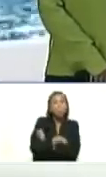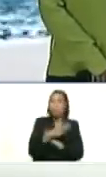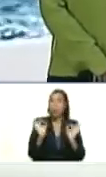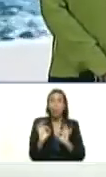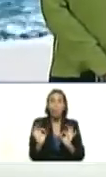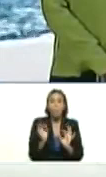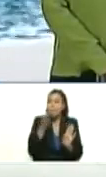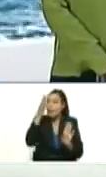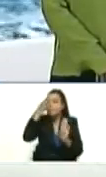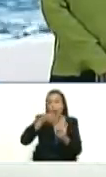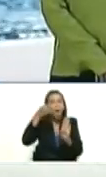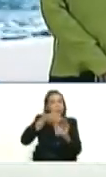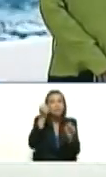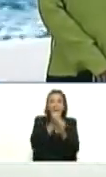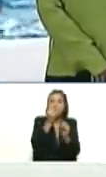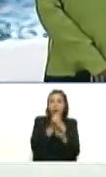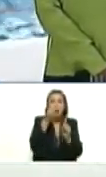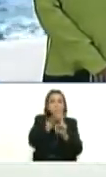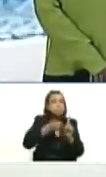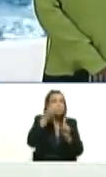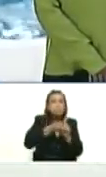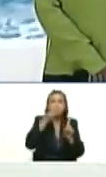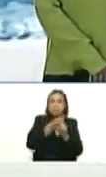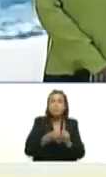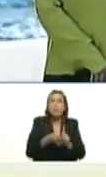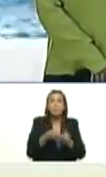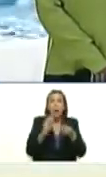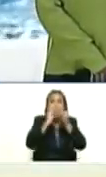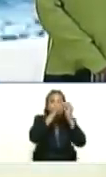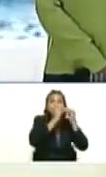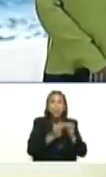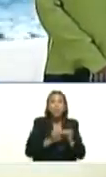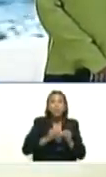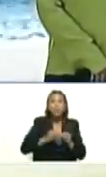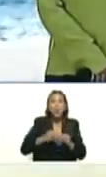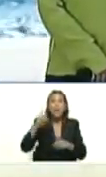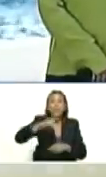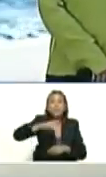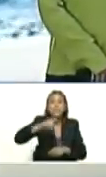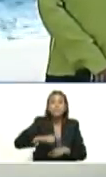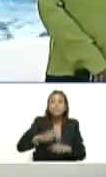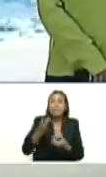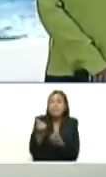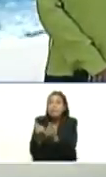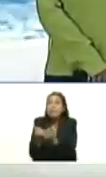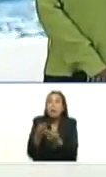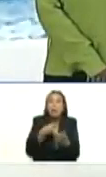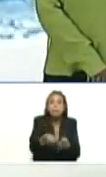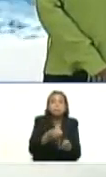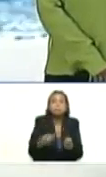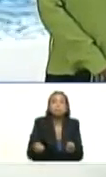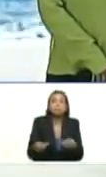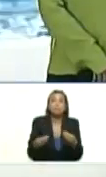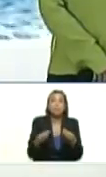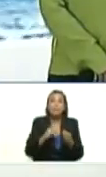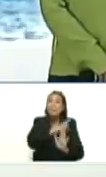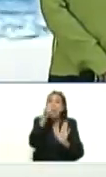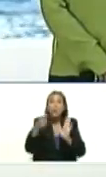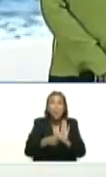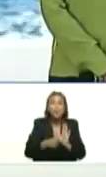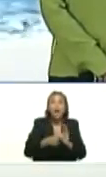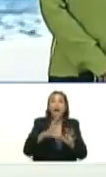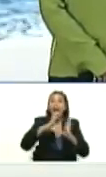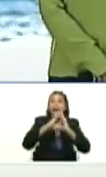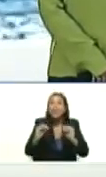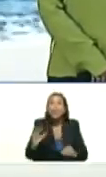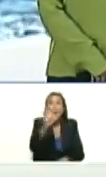vamos es para adelante y conseguiremos los recursos que haya que conseguir para entrarle a todas las